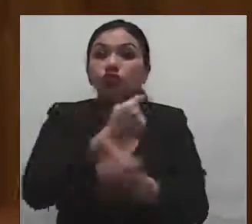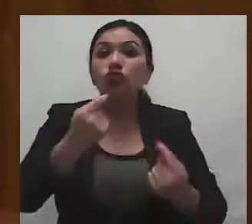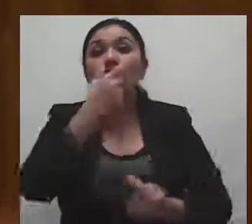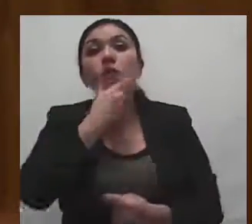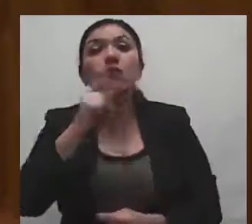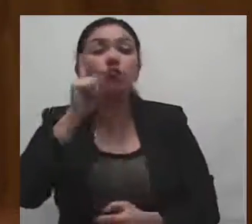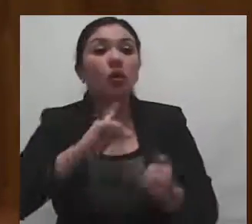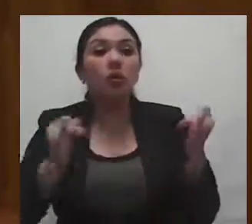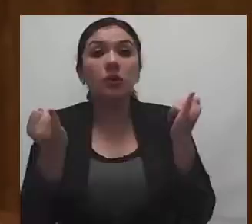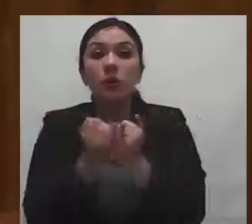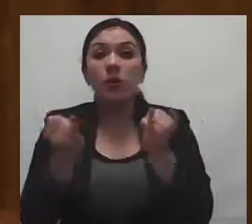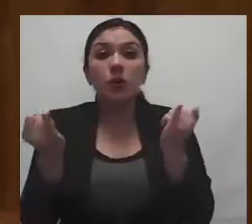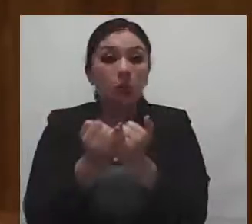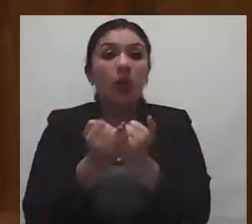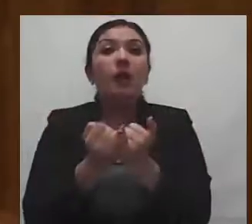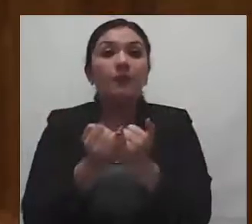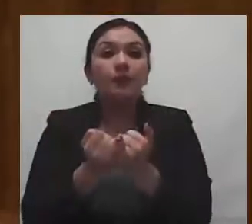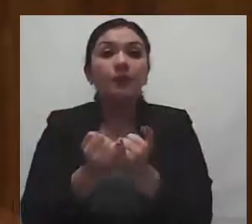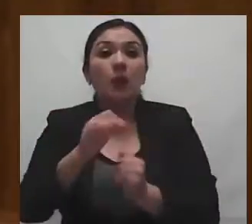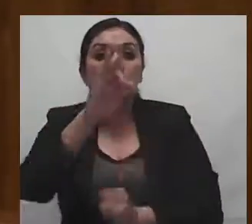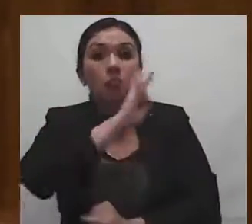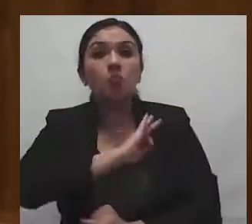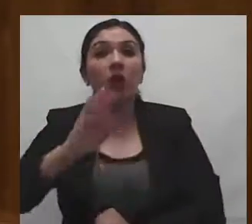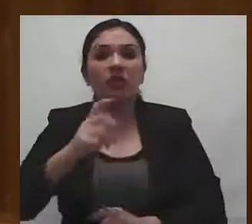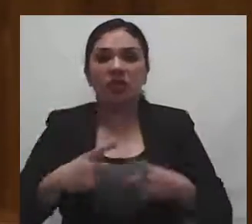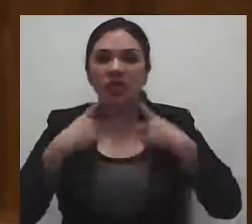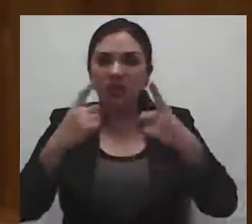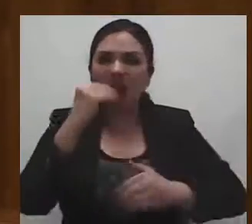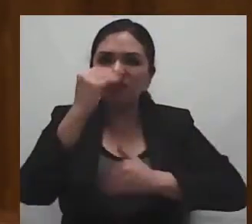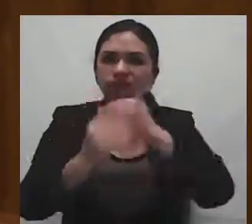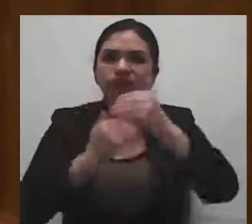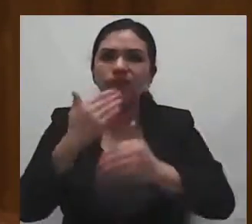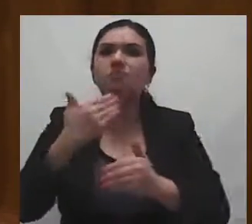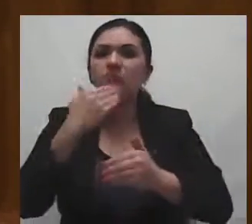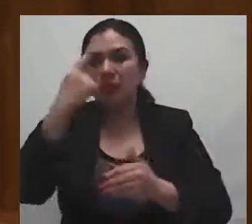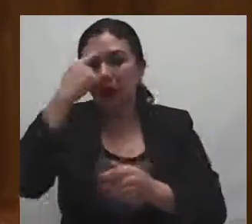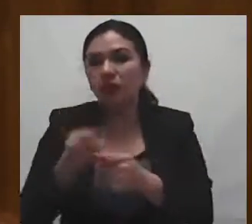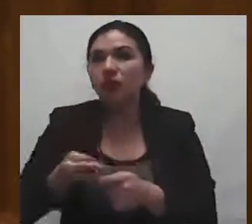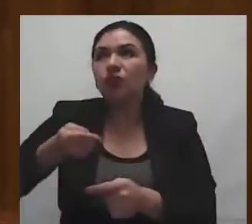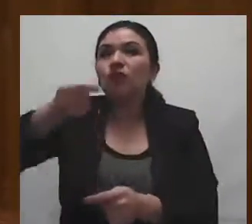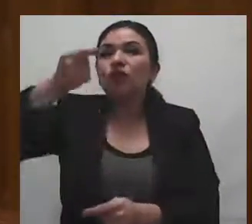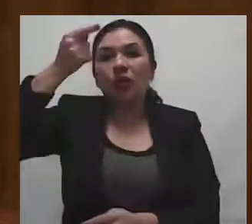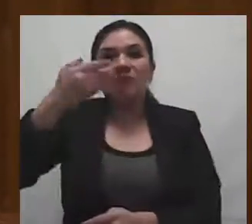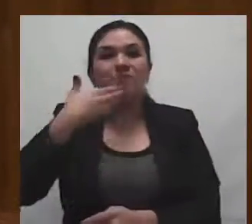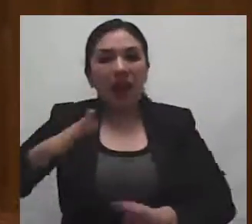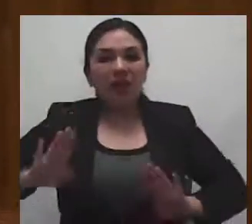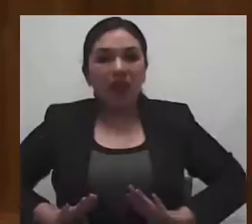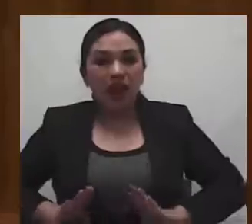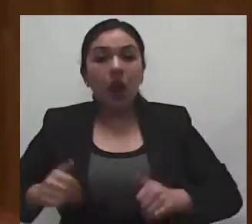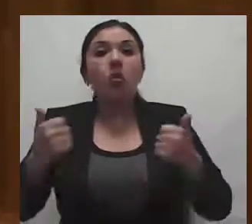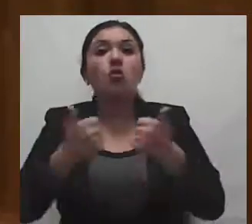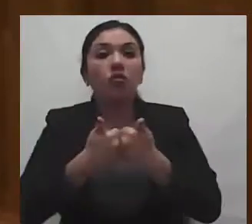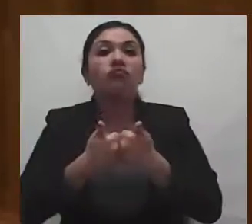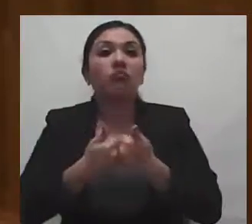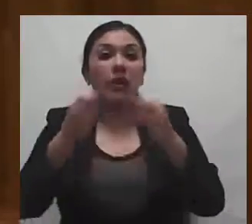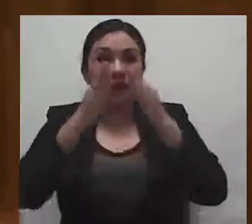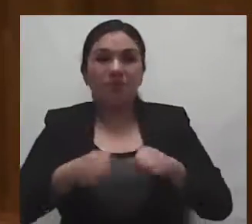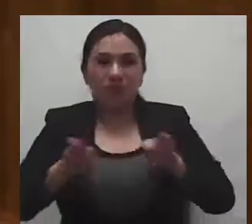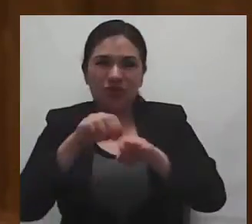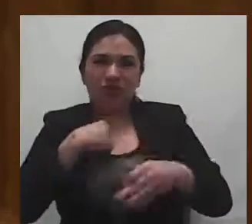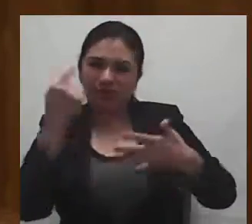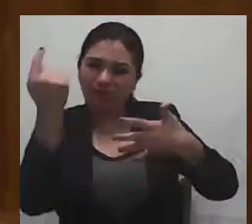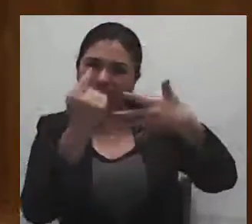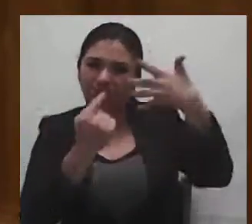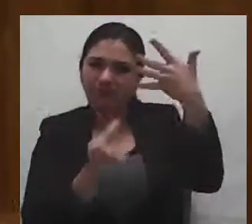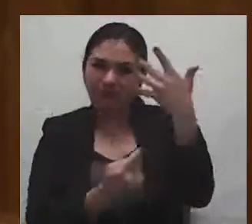que permitan un avance armónico en su crecimiento. Con base en los motivos antes expuestos en